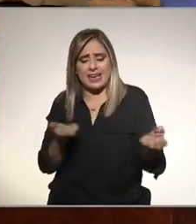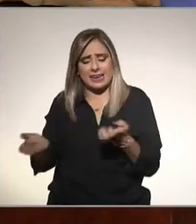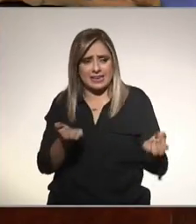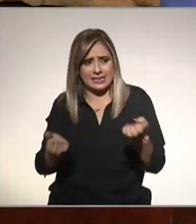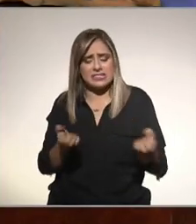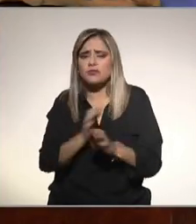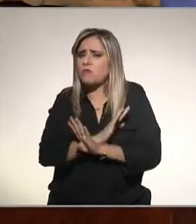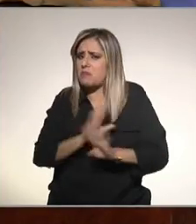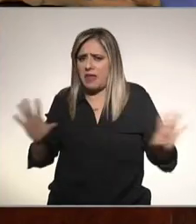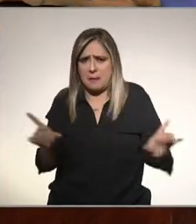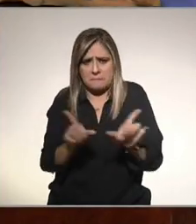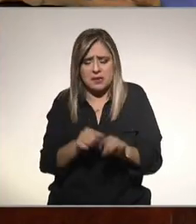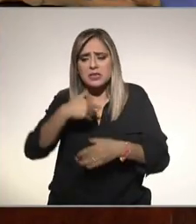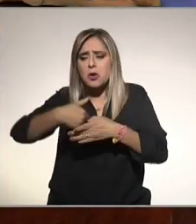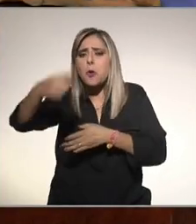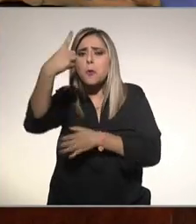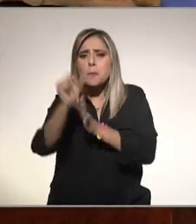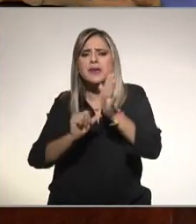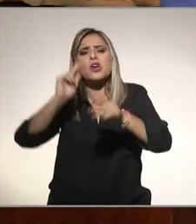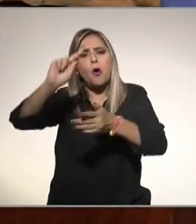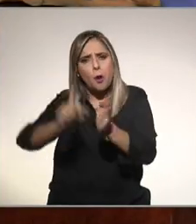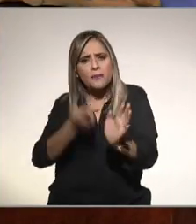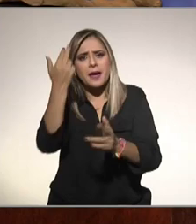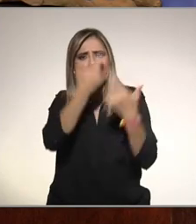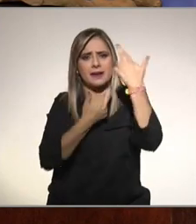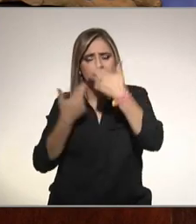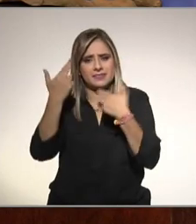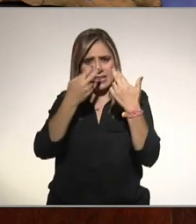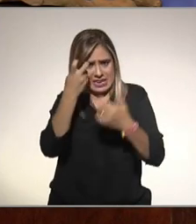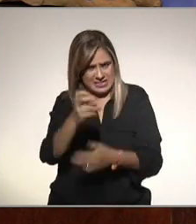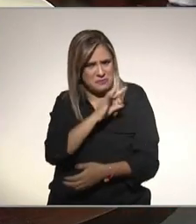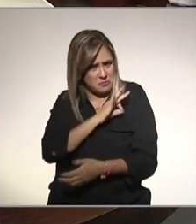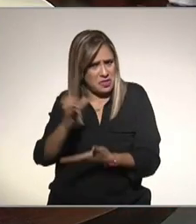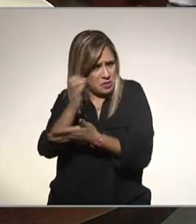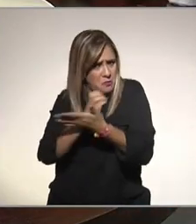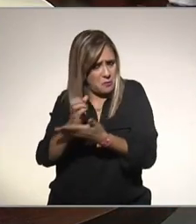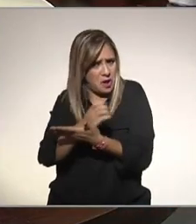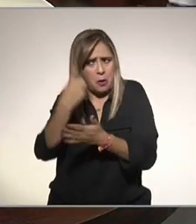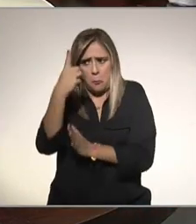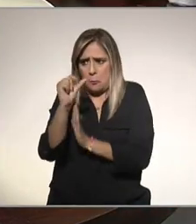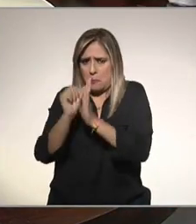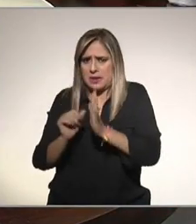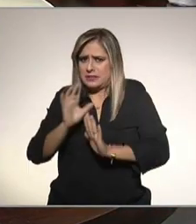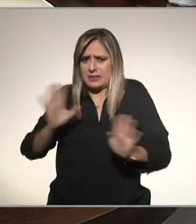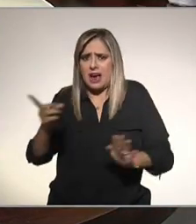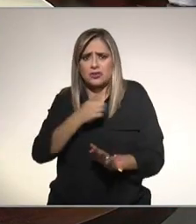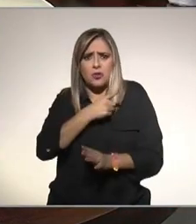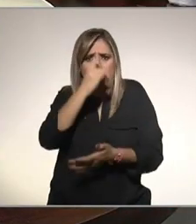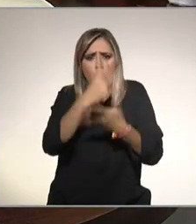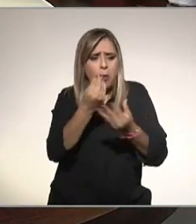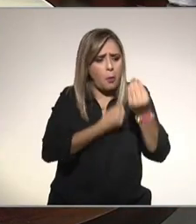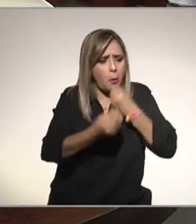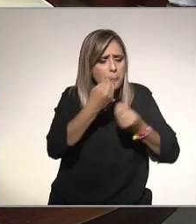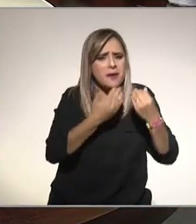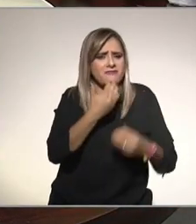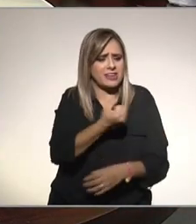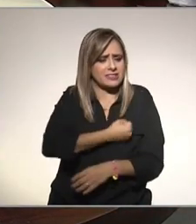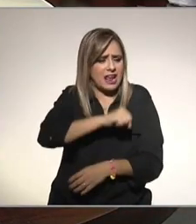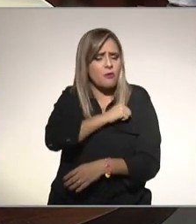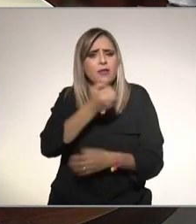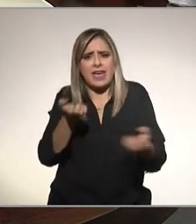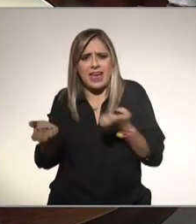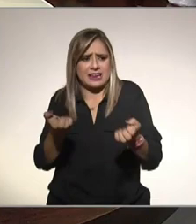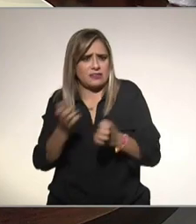habrá que ver sus resultados es posible que solo con eso se cure y en un mes ella vea cambios en sus resultados en YouTube nos escribe